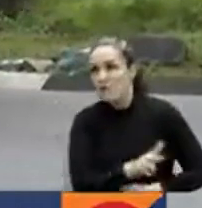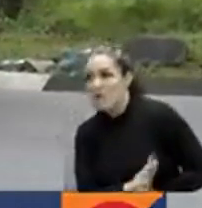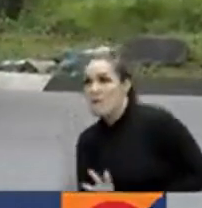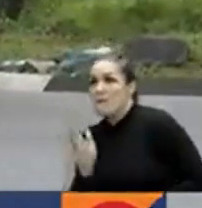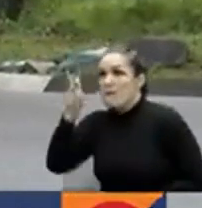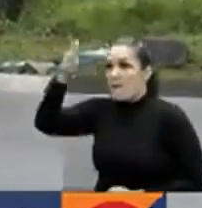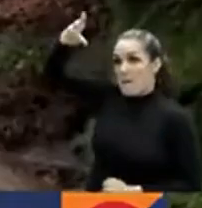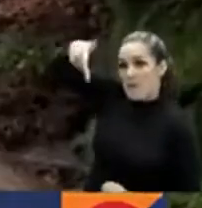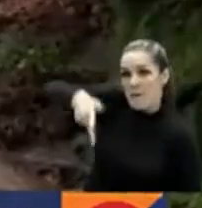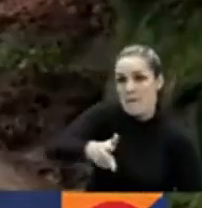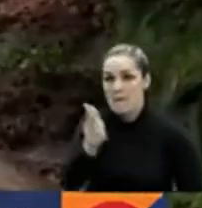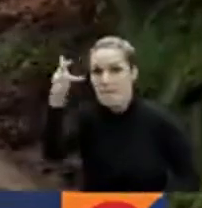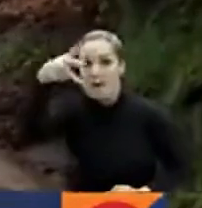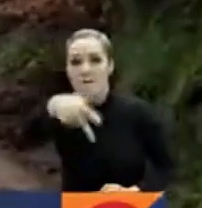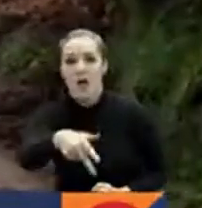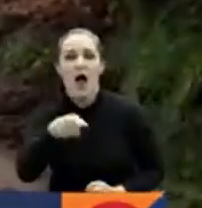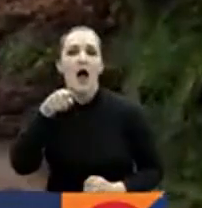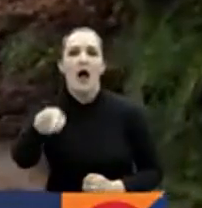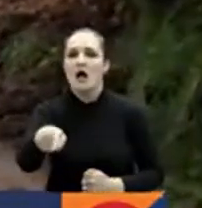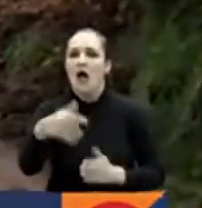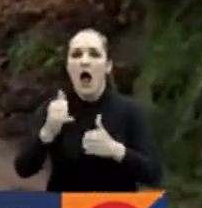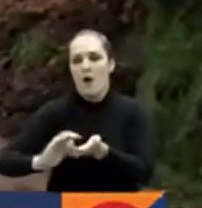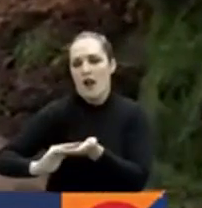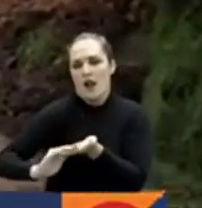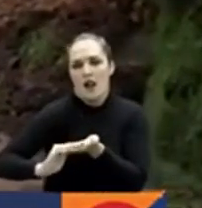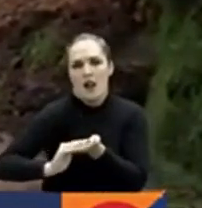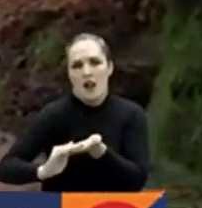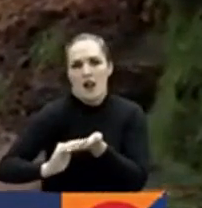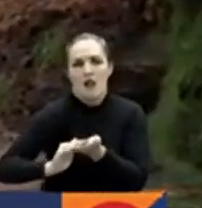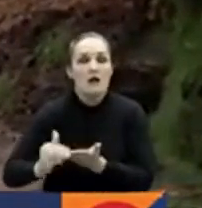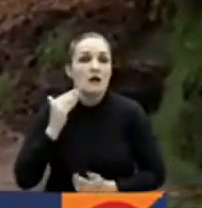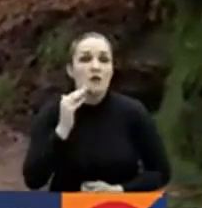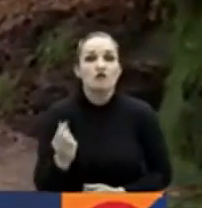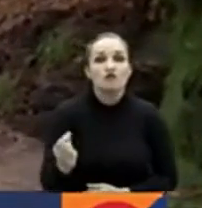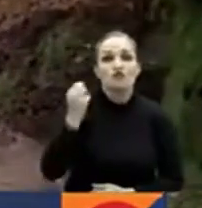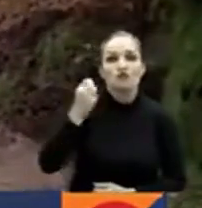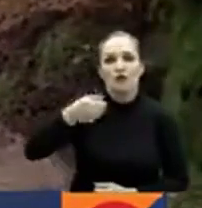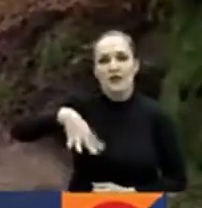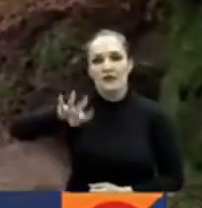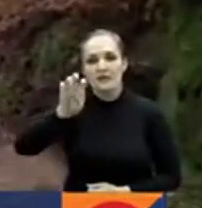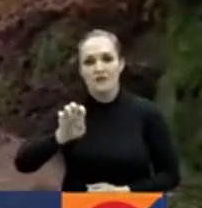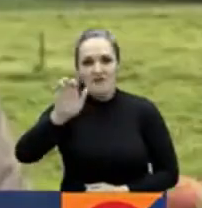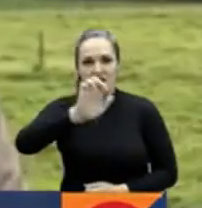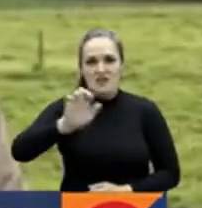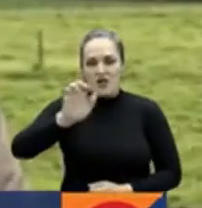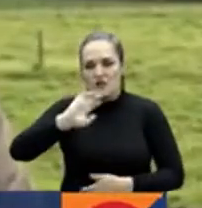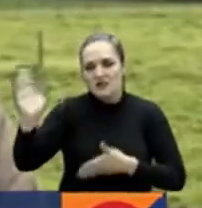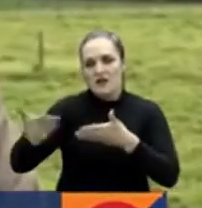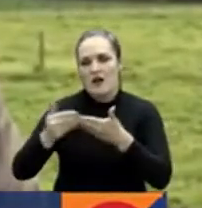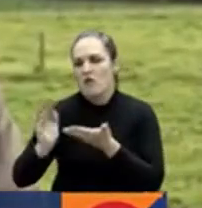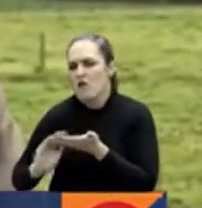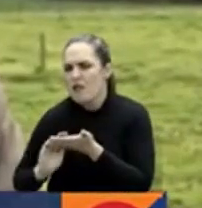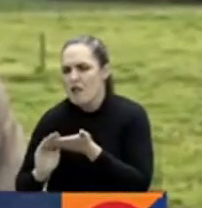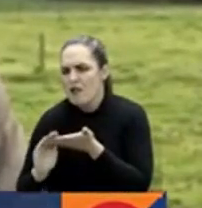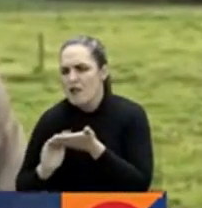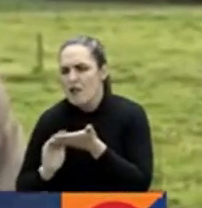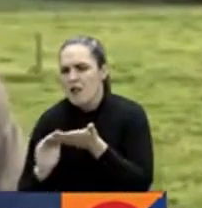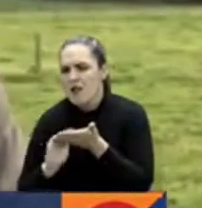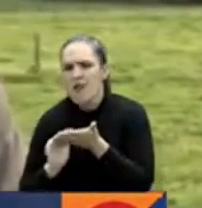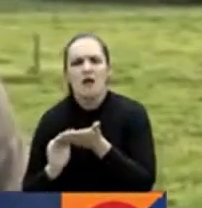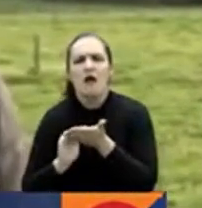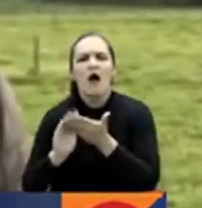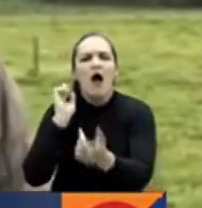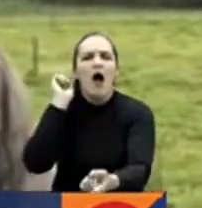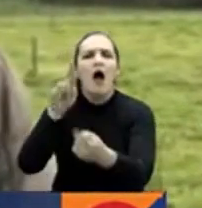sierra Rosas, se encuentra en mantenimiento desde el pasado 19 de enero y se extenderán los trabajos